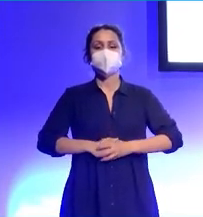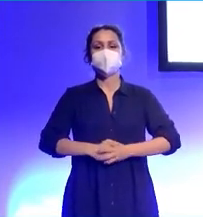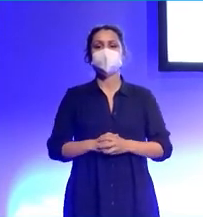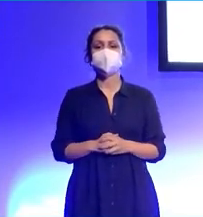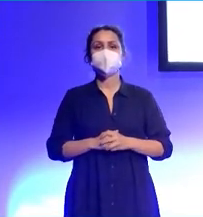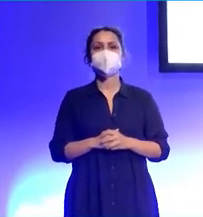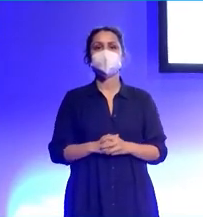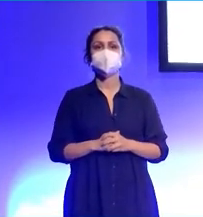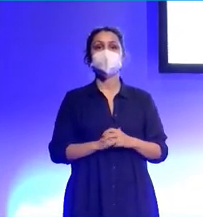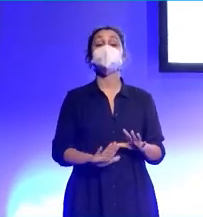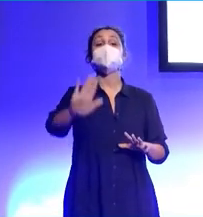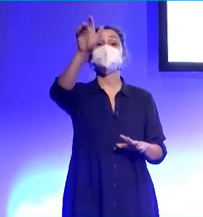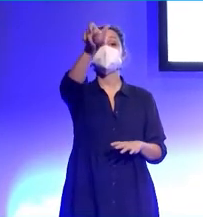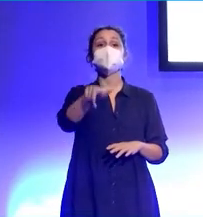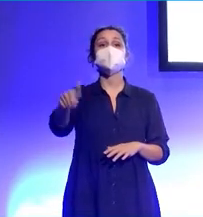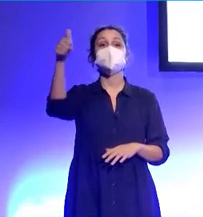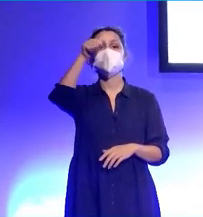Ahí veo a un señor.